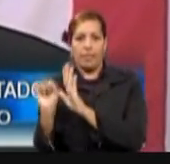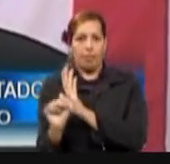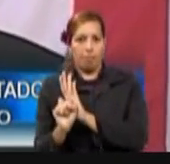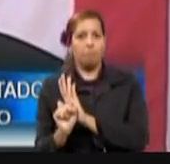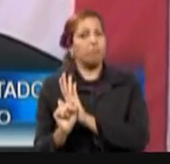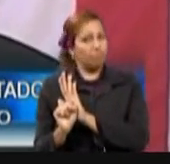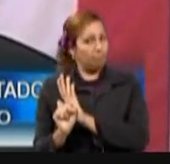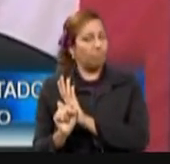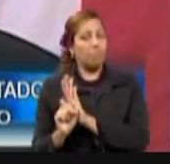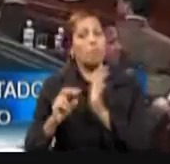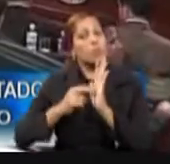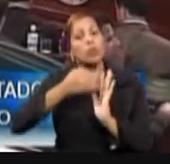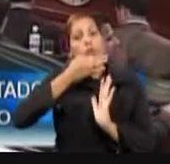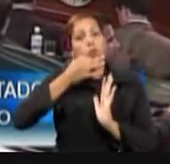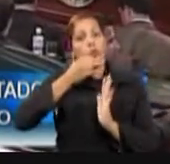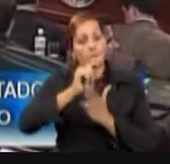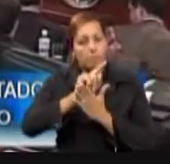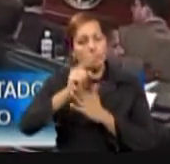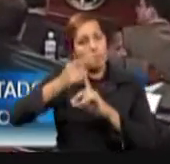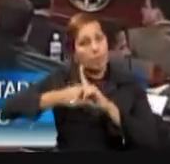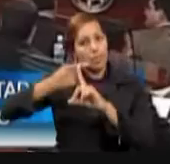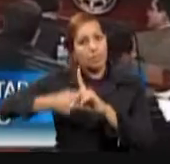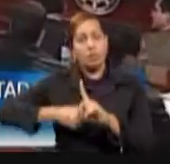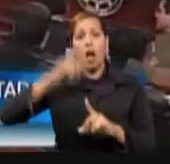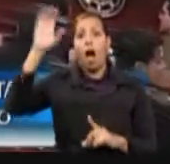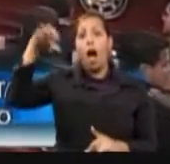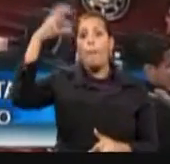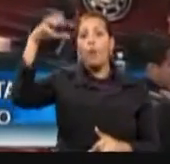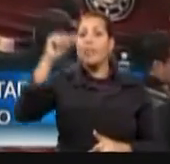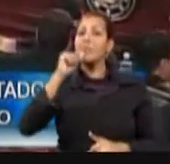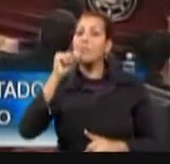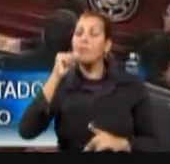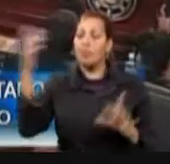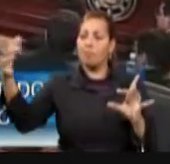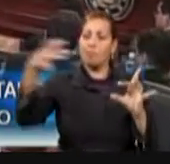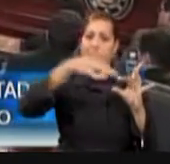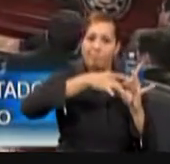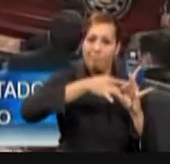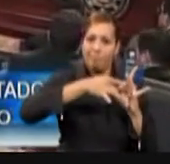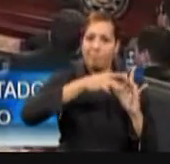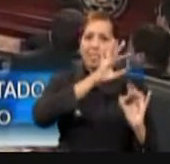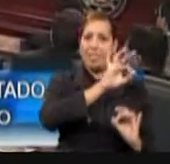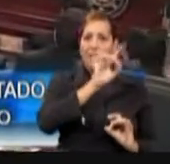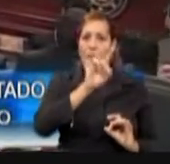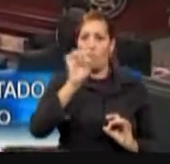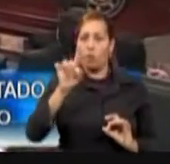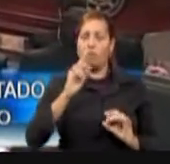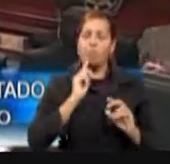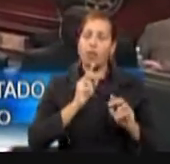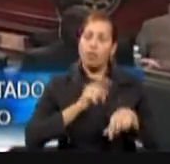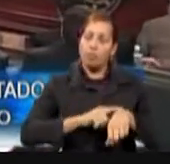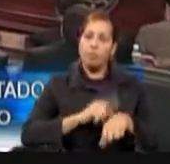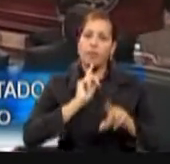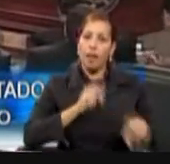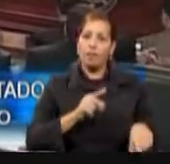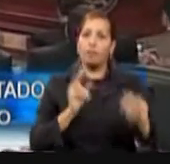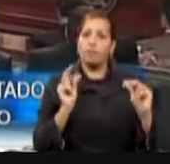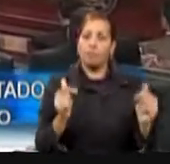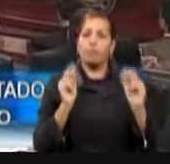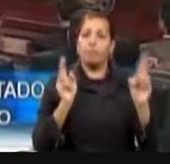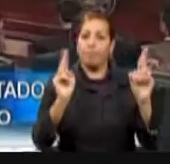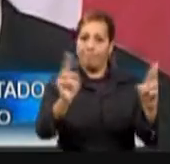Y en los próximos meses integraremos a cientos de ambulancias privadas a nuestro sistema estatal para continuar mejorando el tiempo de respuesta.